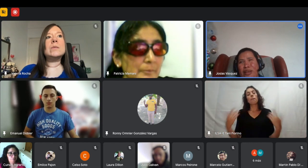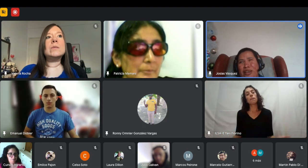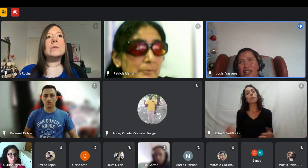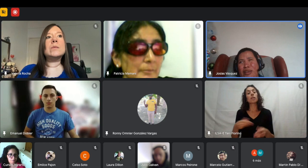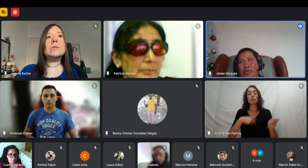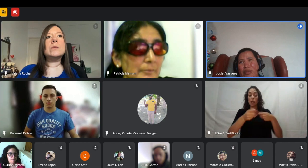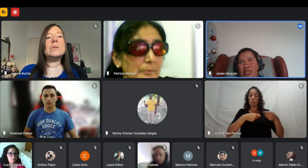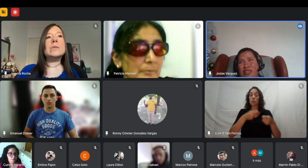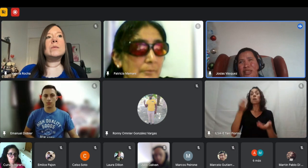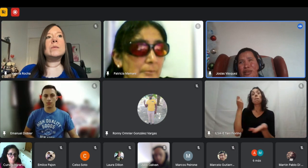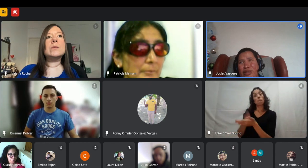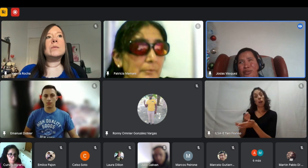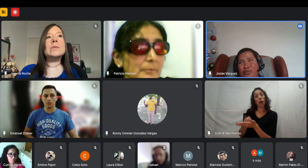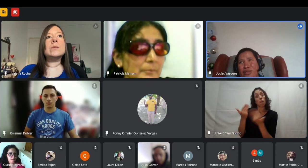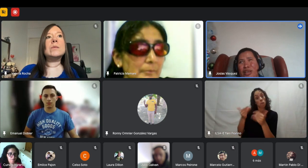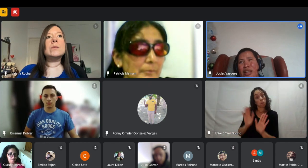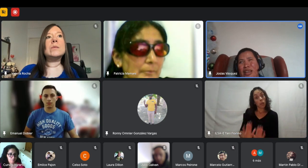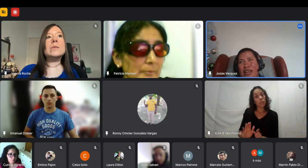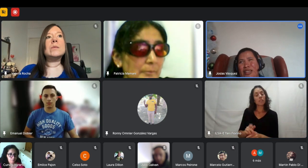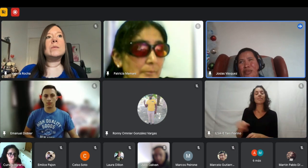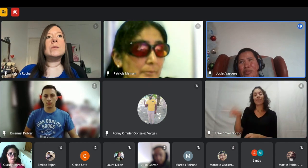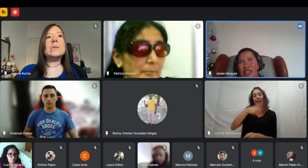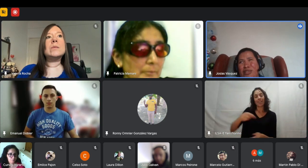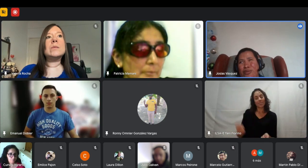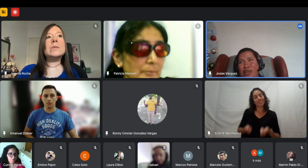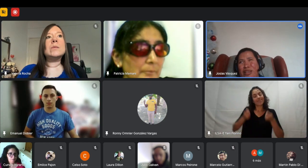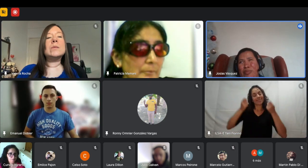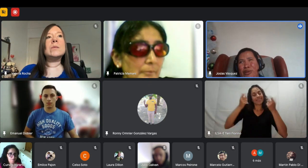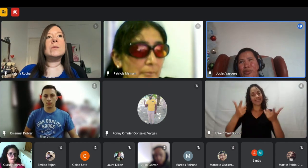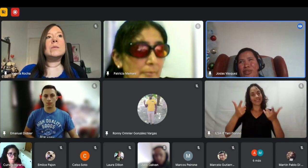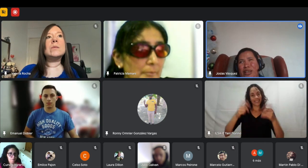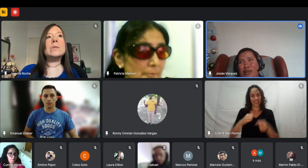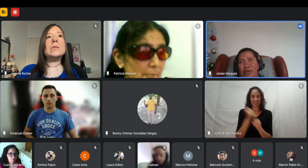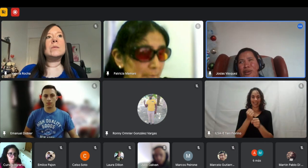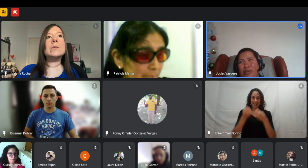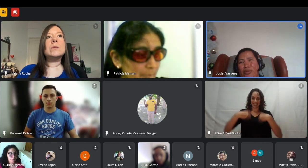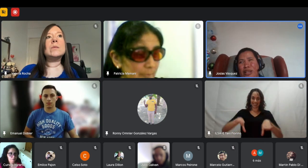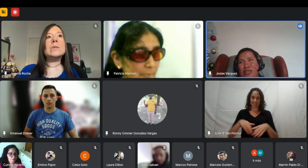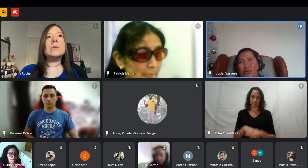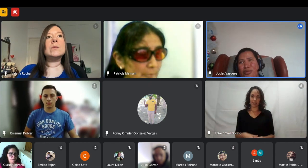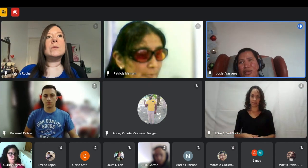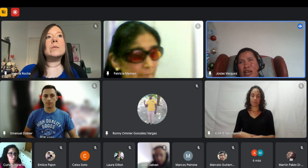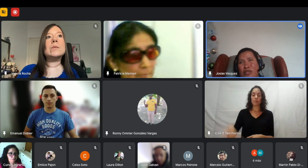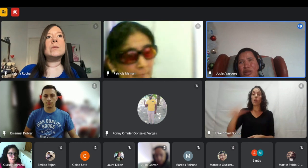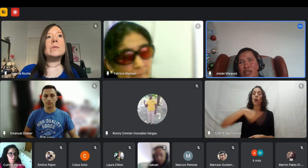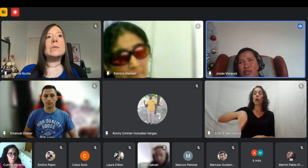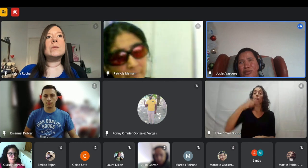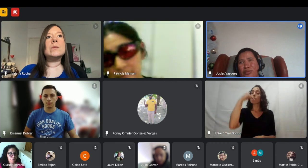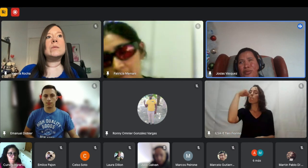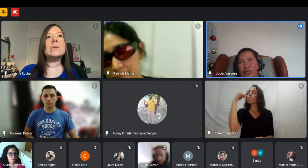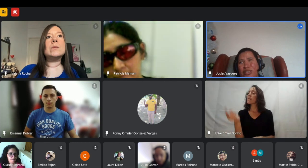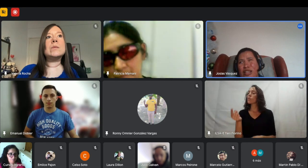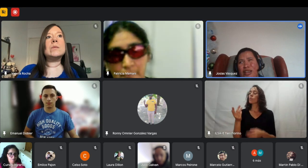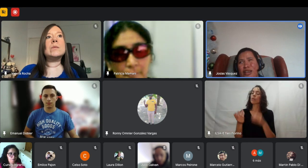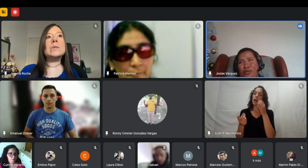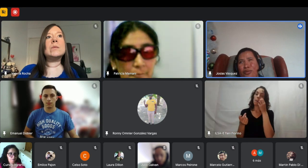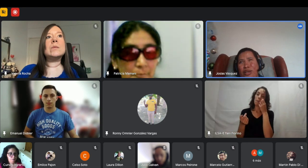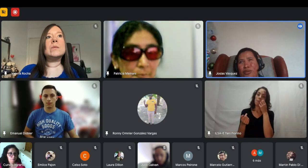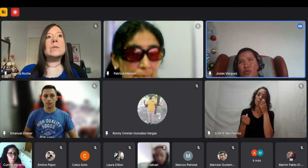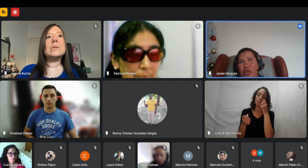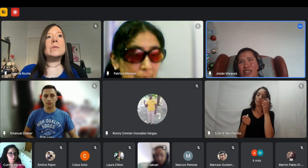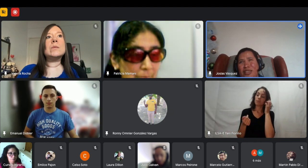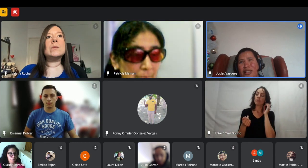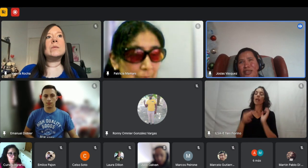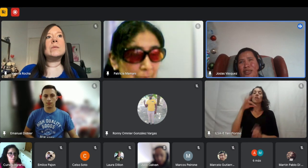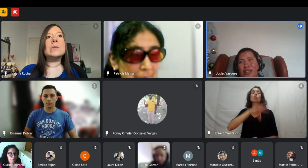te va a dar y vas a salir bien entonces generalmente esto que te preguntan cuál es tu aspiración salarial